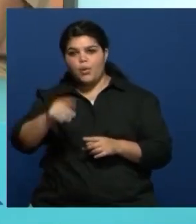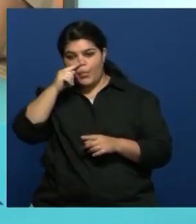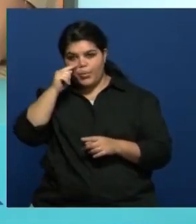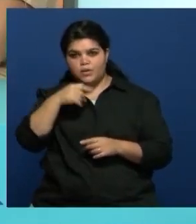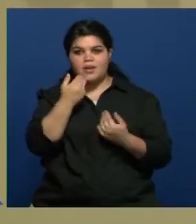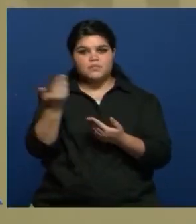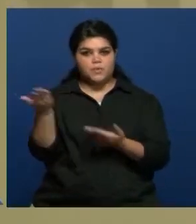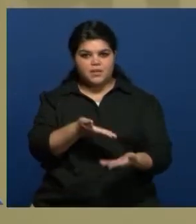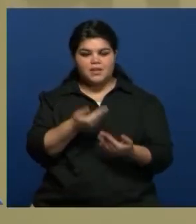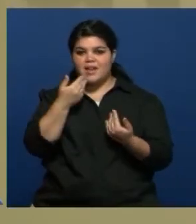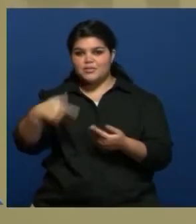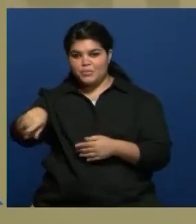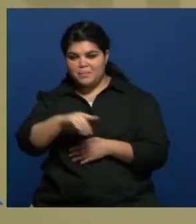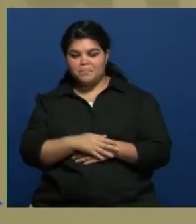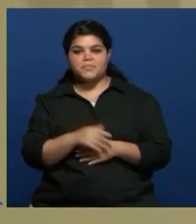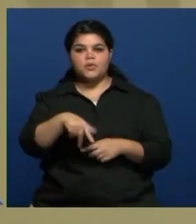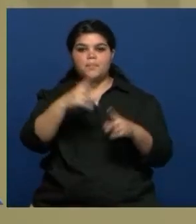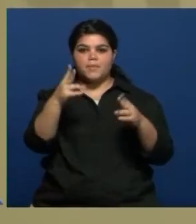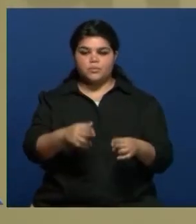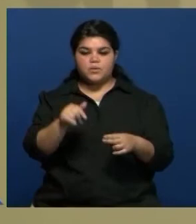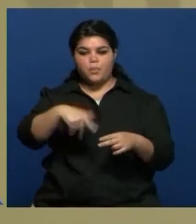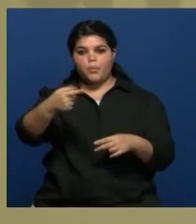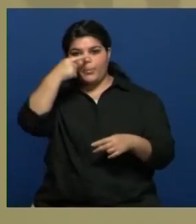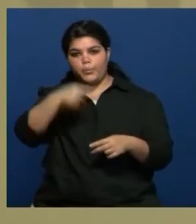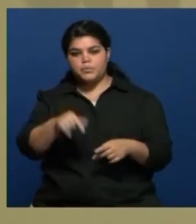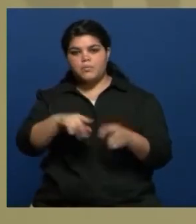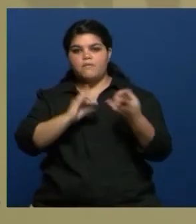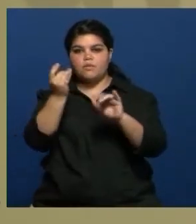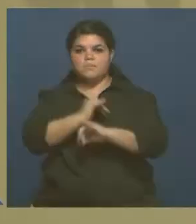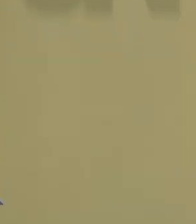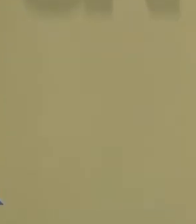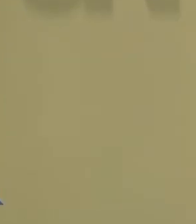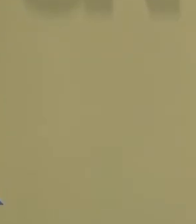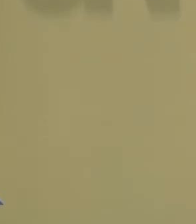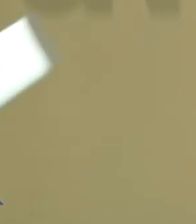vos, Natu. a ustedes. Ha sido un gusto. Hacemos pausa, nos queda un último bloque con más información. avance.